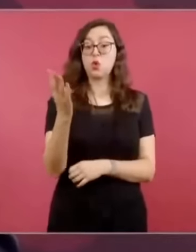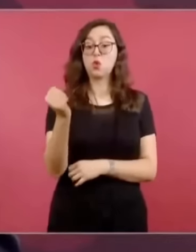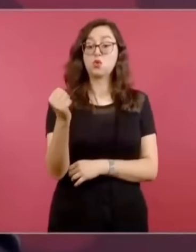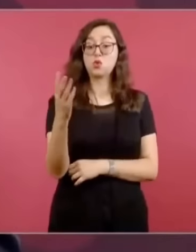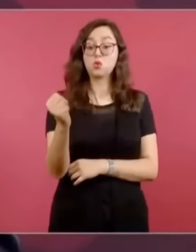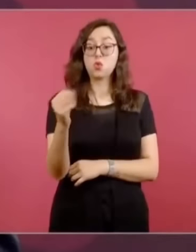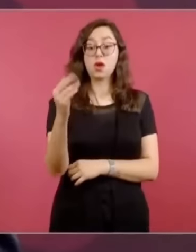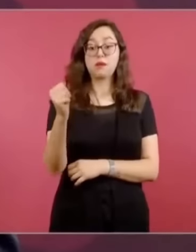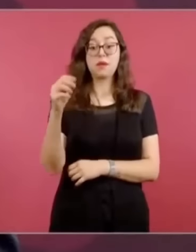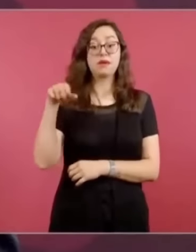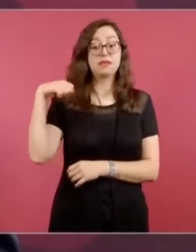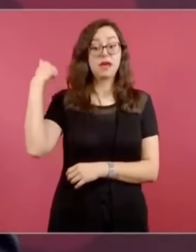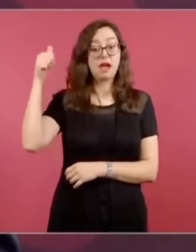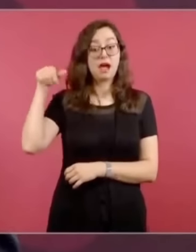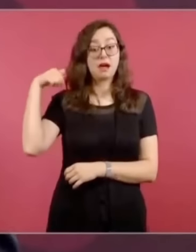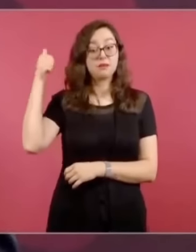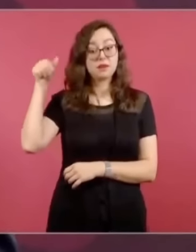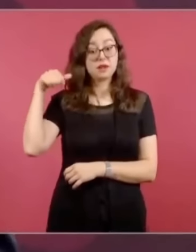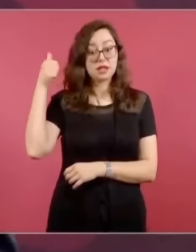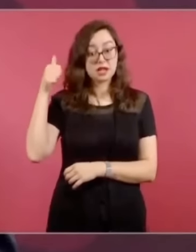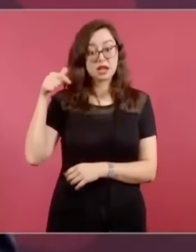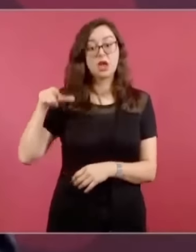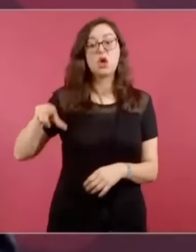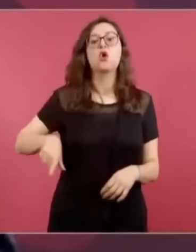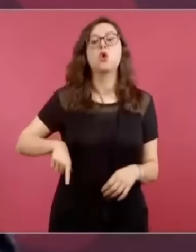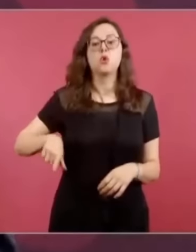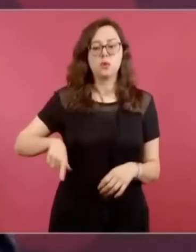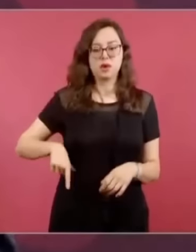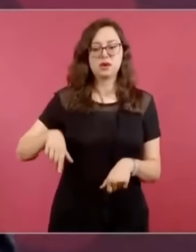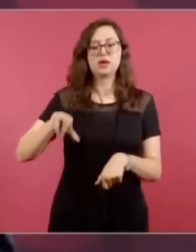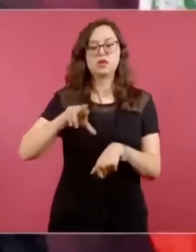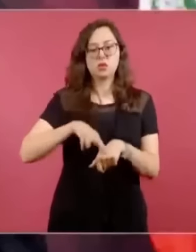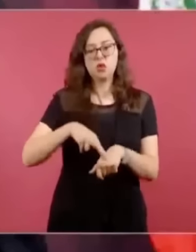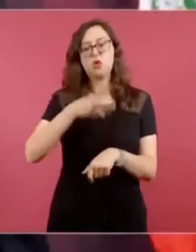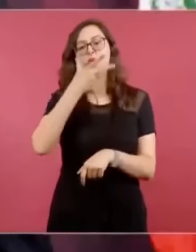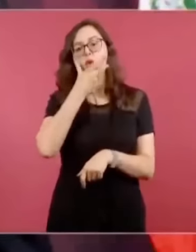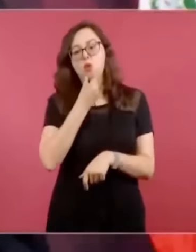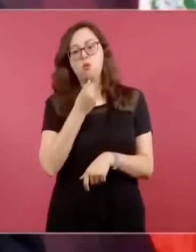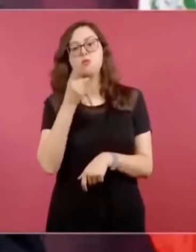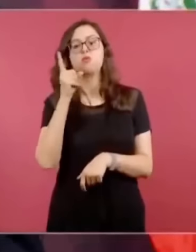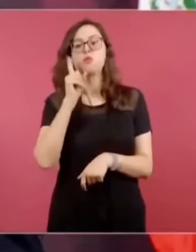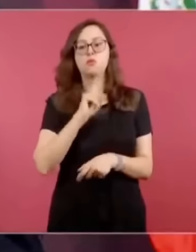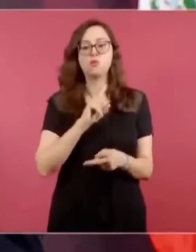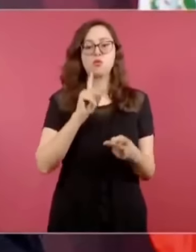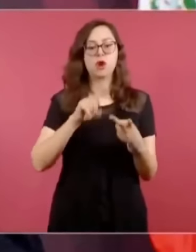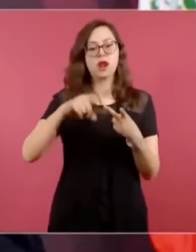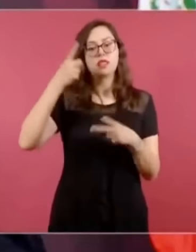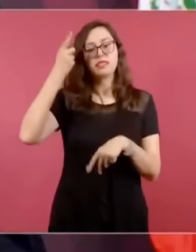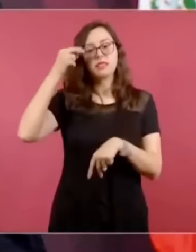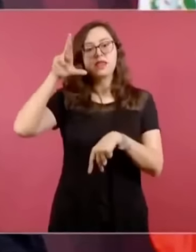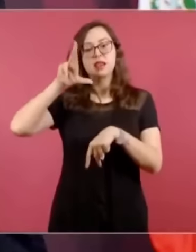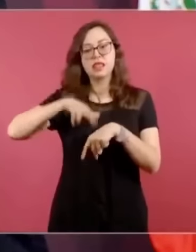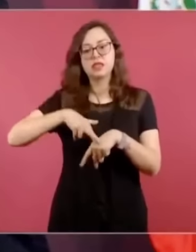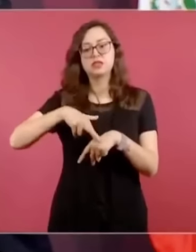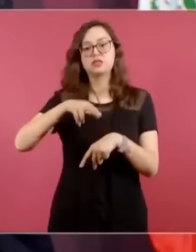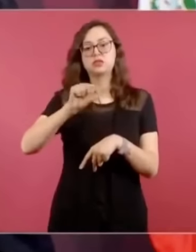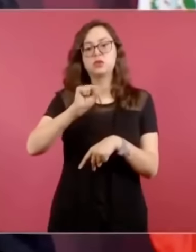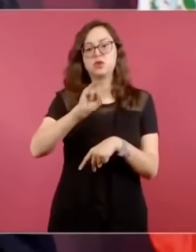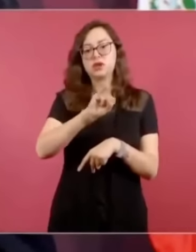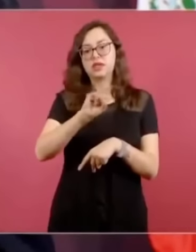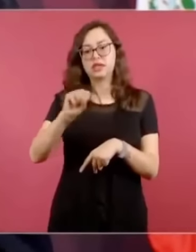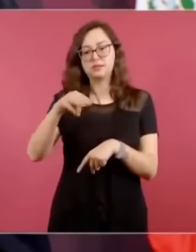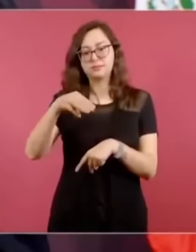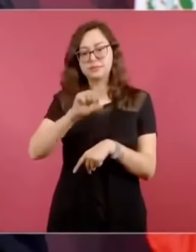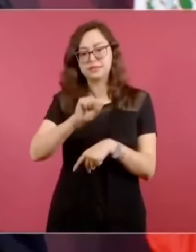las gobernadoras, el director del Seguro Social, el secretario de Salud.